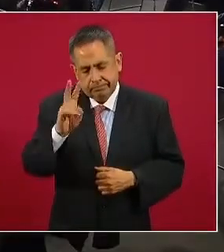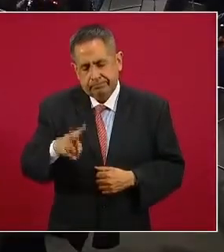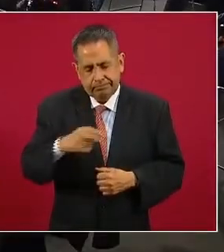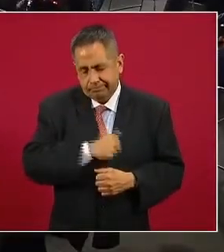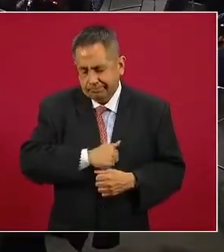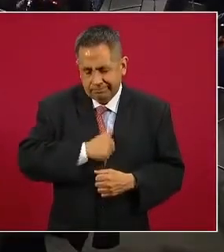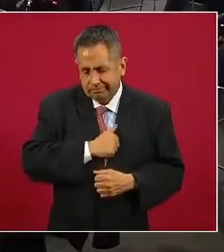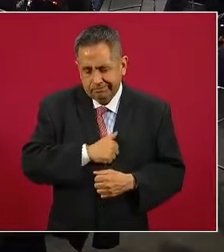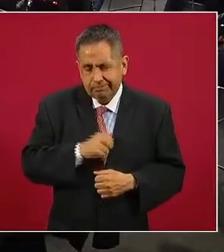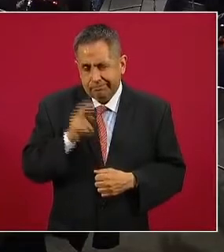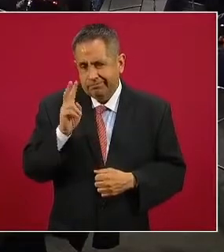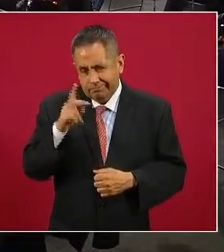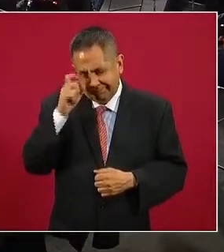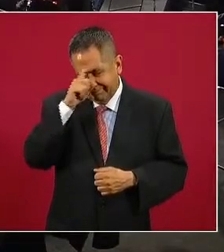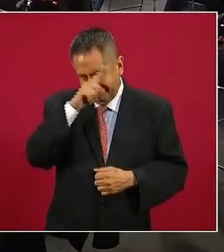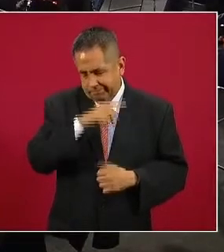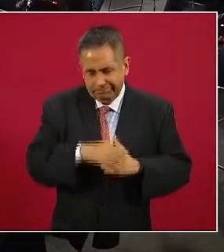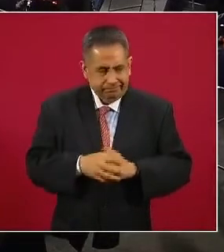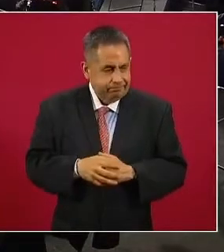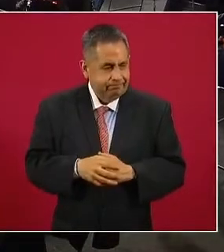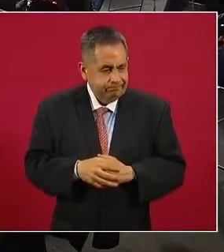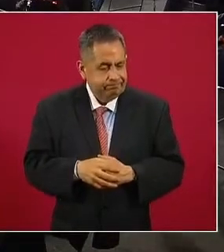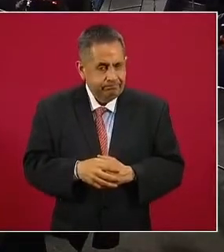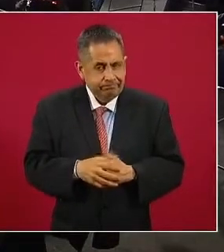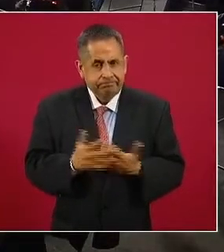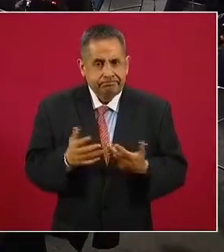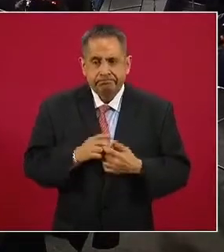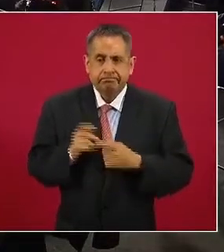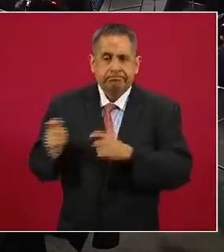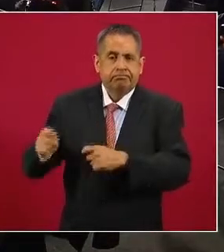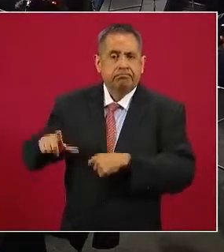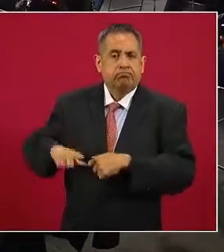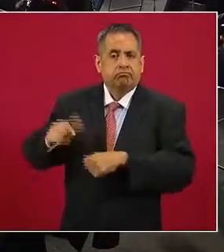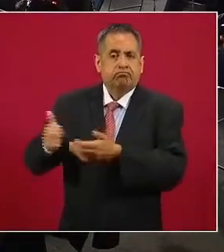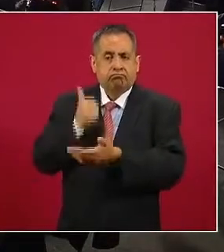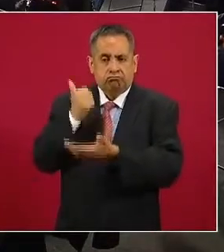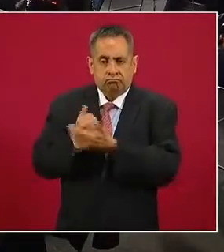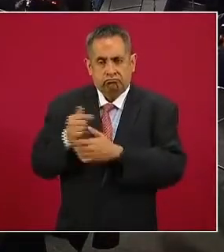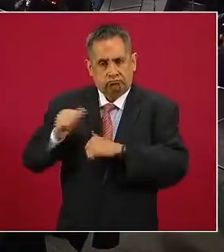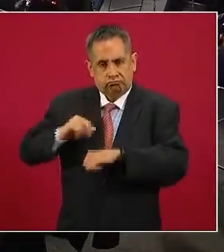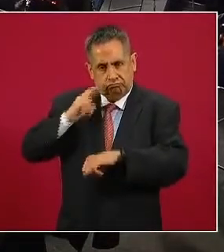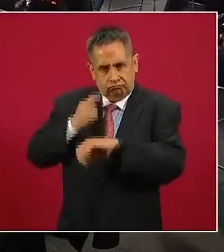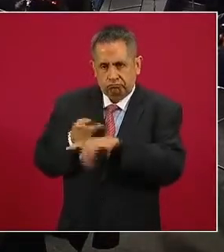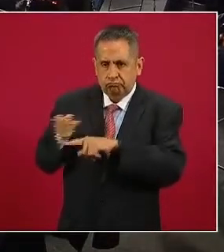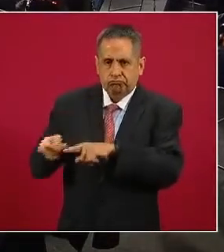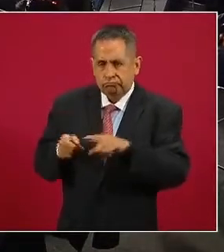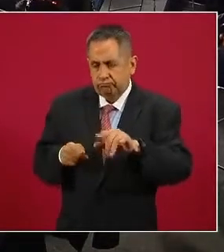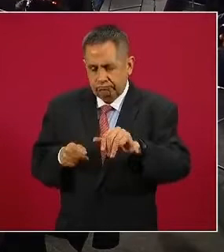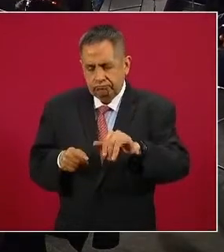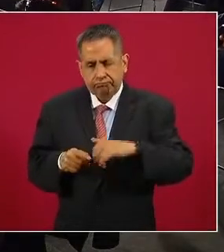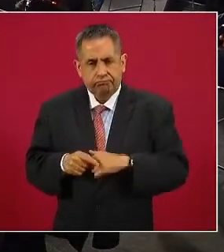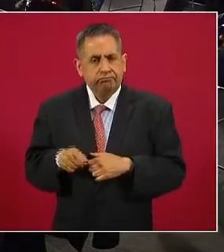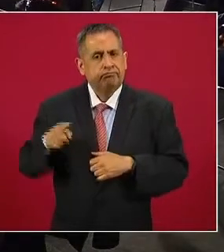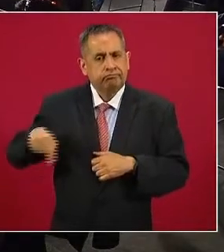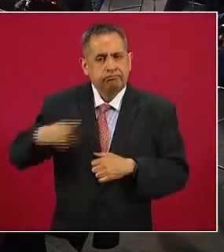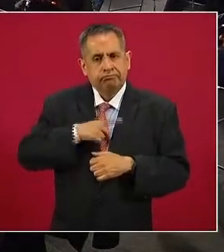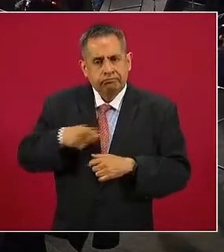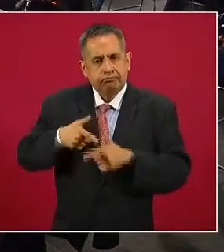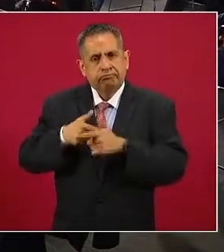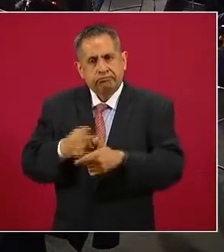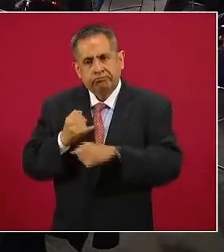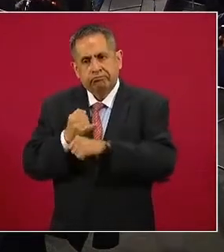esto y está atendiéndolo el gobierno de la ciudad y ellos tienen que seguir